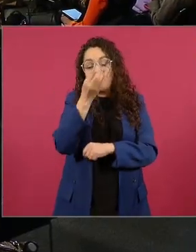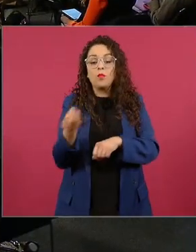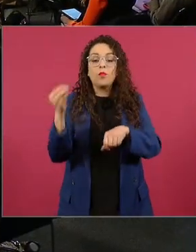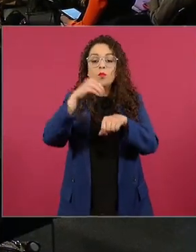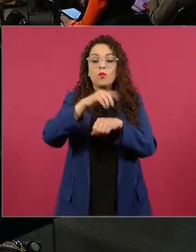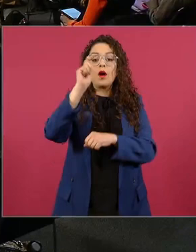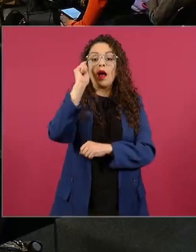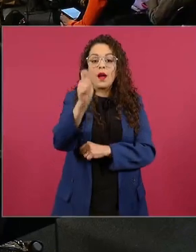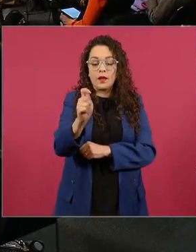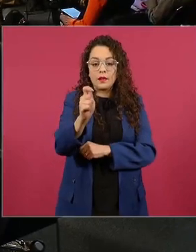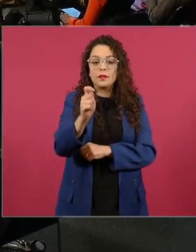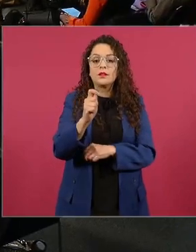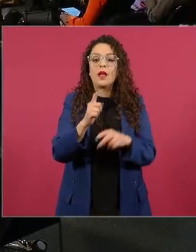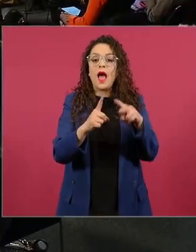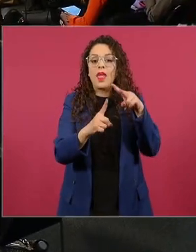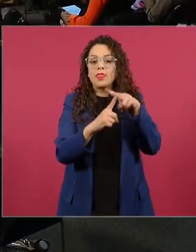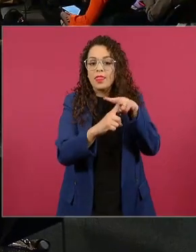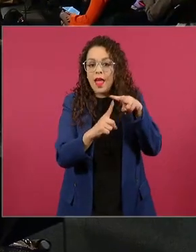pero si va a haber